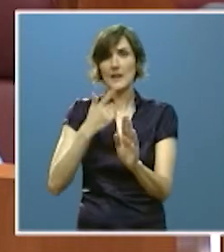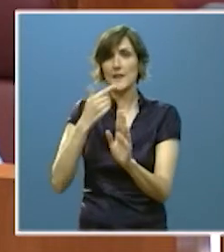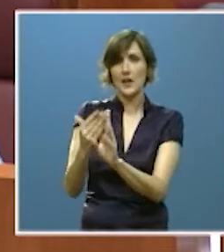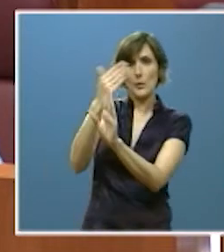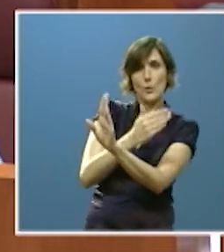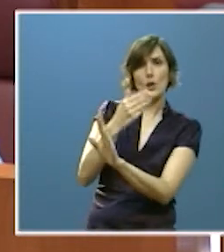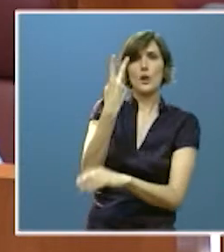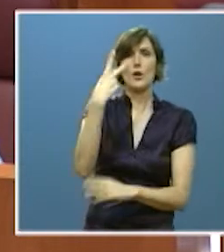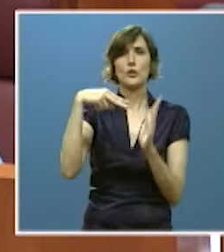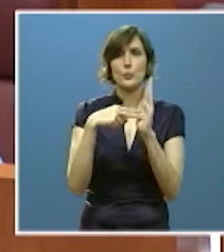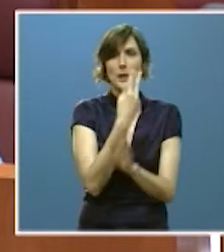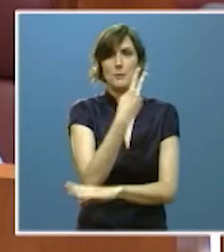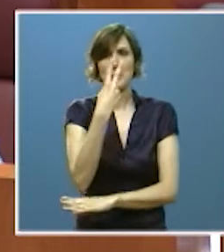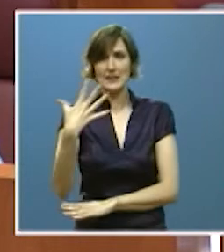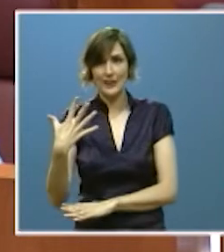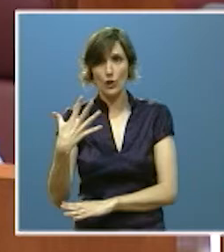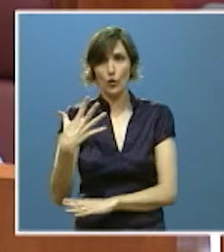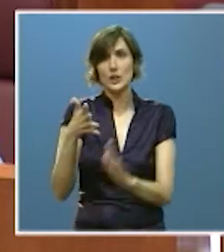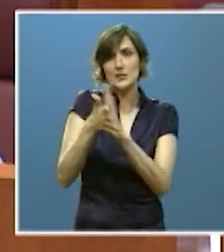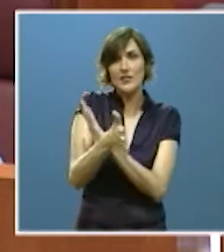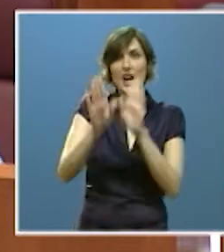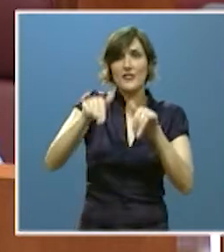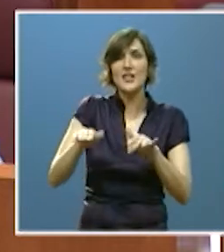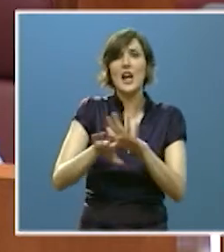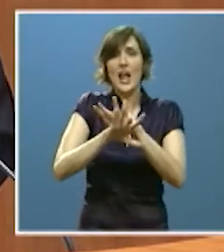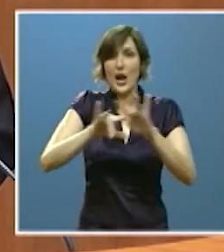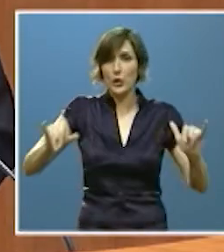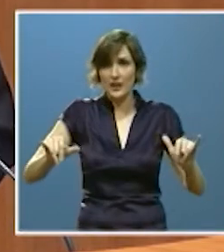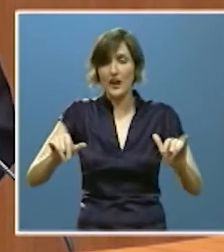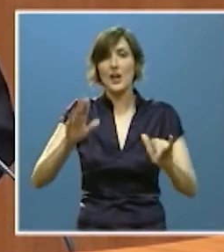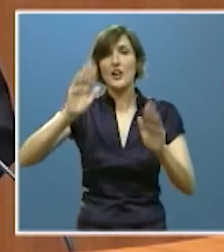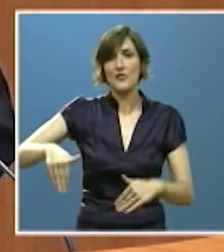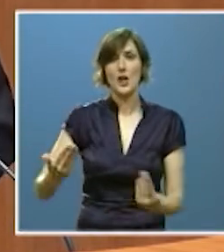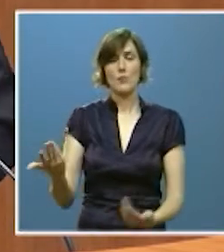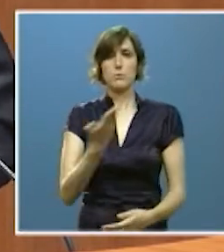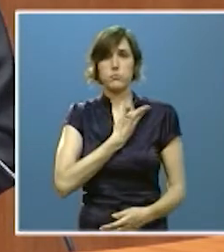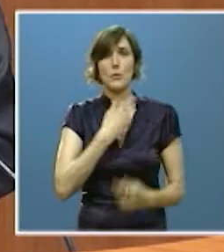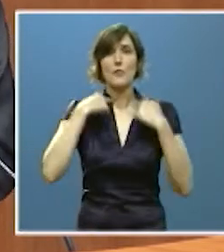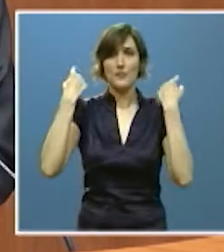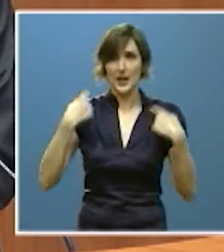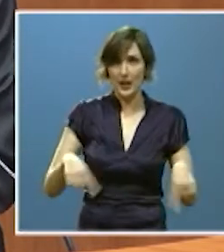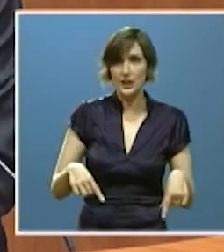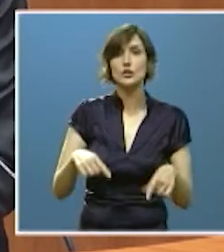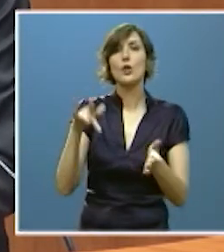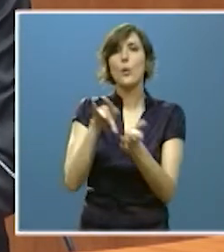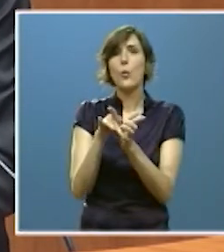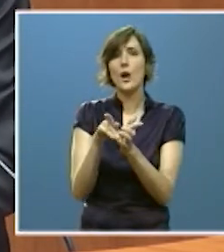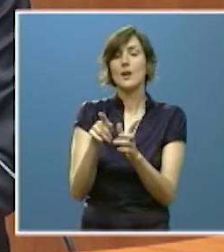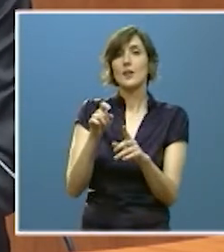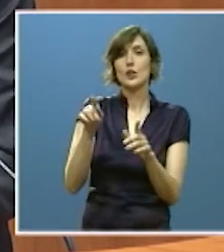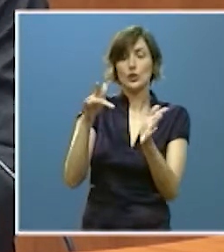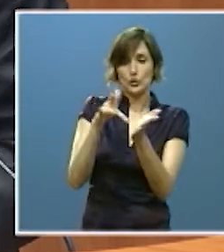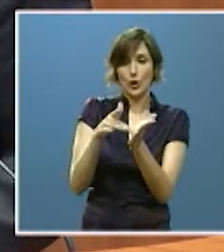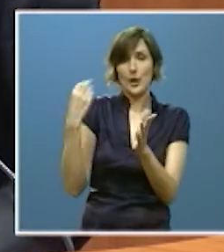2025, pues eso haría inviable amortizar y, por tanto, frustraría inversiones como la anunciada para la